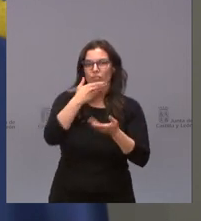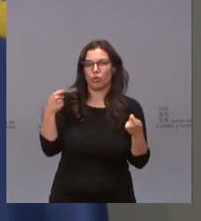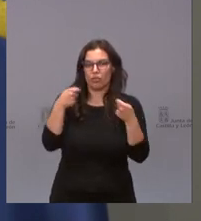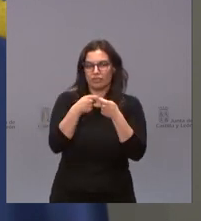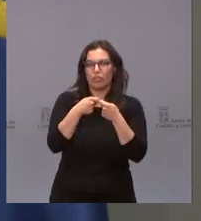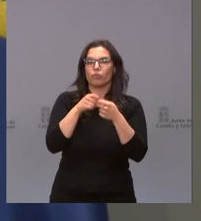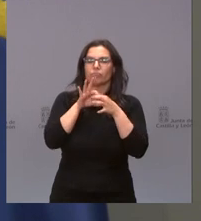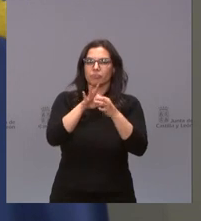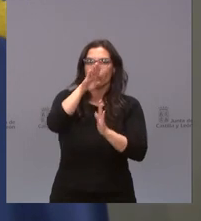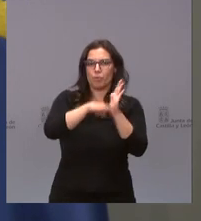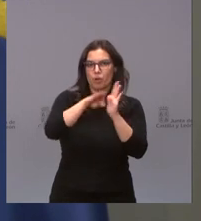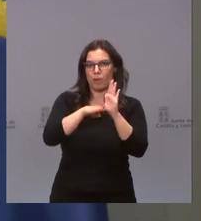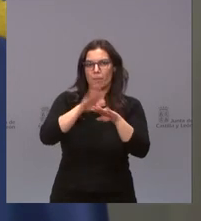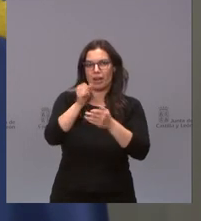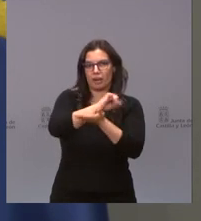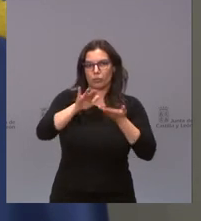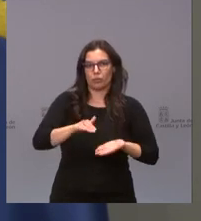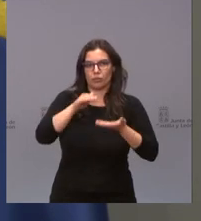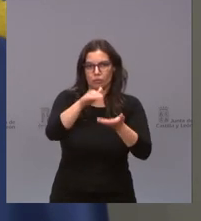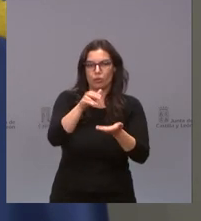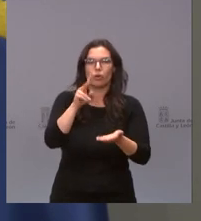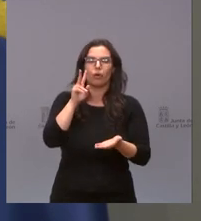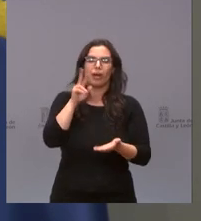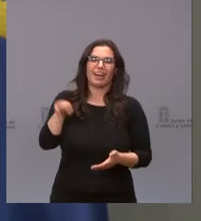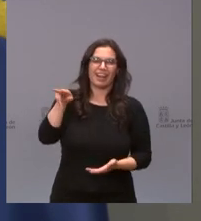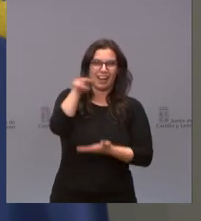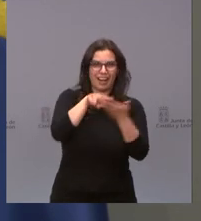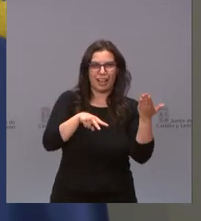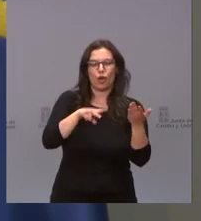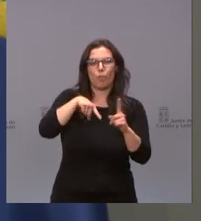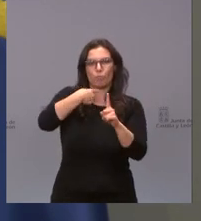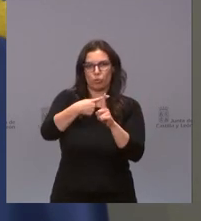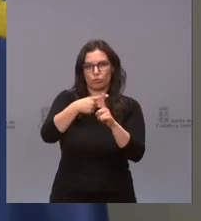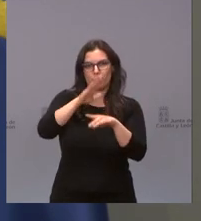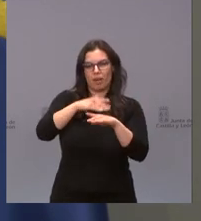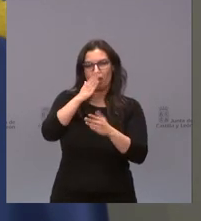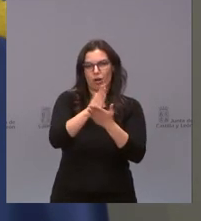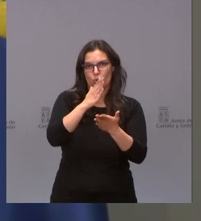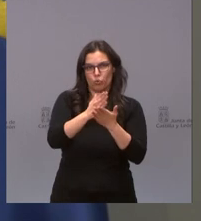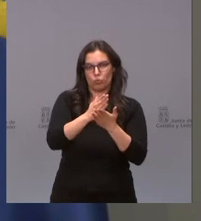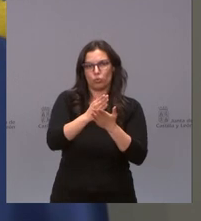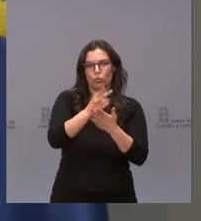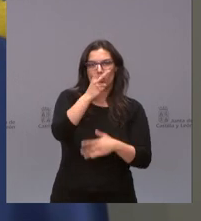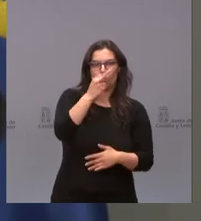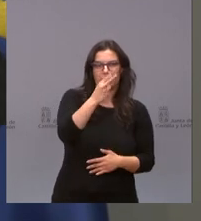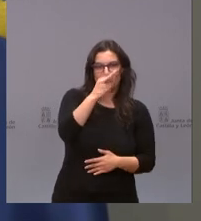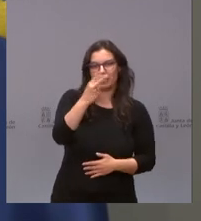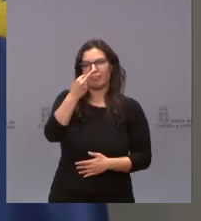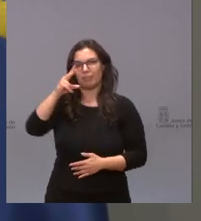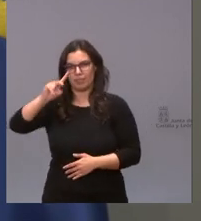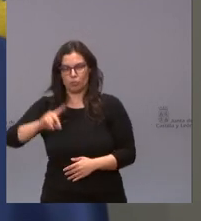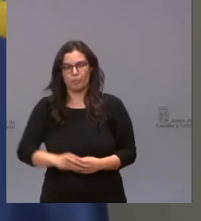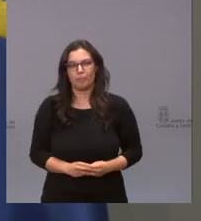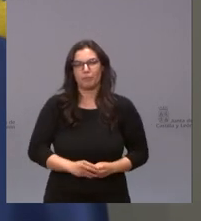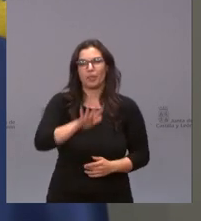programa de gratuidad en Releo Plus para el curso 2020-2021. 57.000 euros